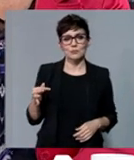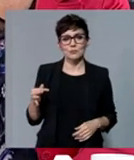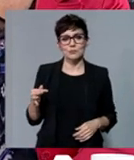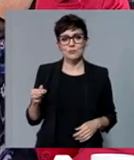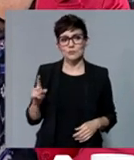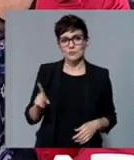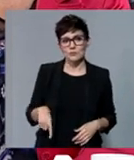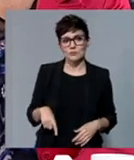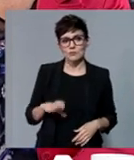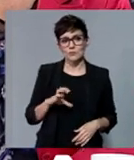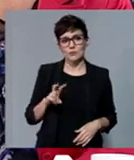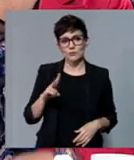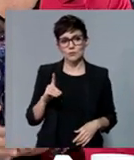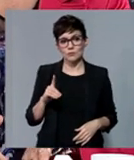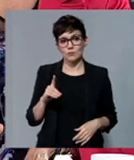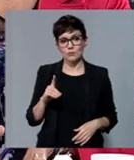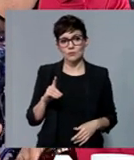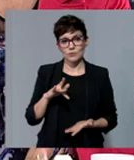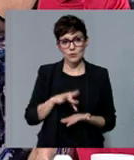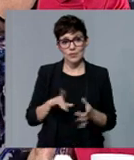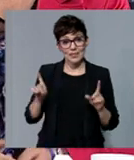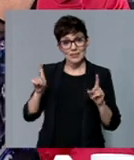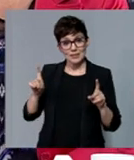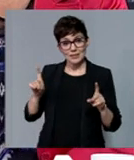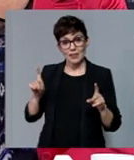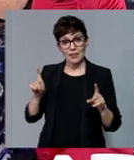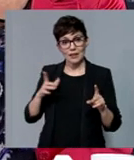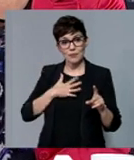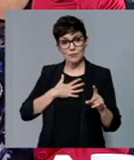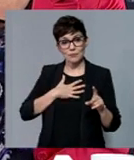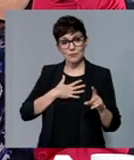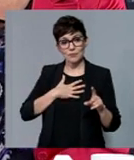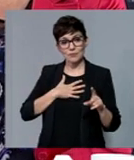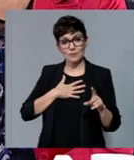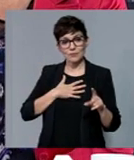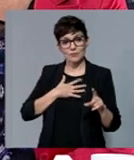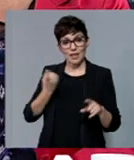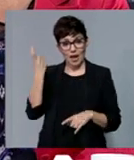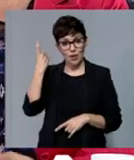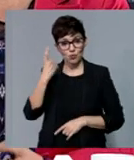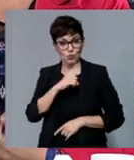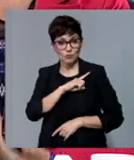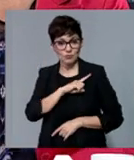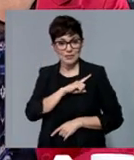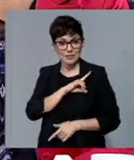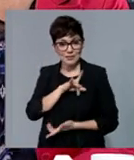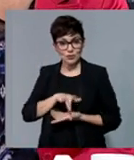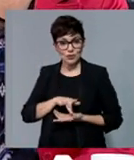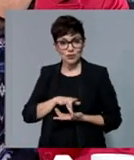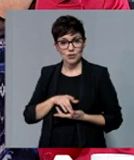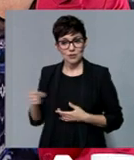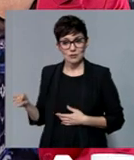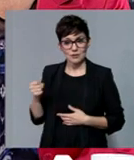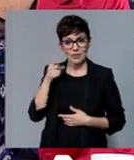tenemos el CUD, con lo cual, en la enseñanza de los cadetes, pues evidentemente, tener en la Agencia cerca, tener especialistas